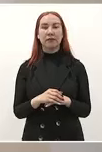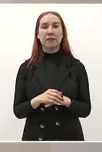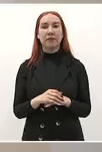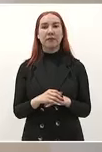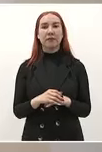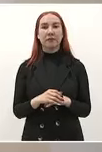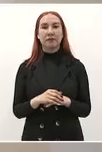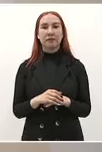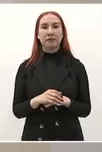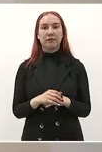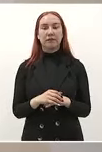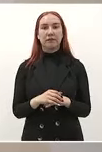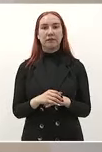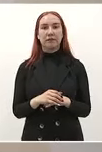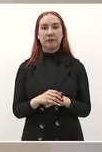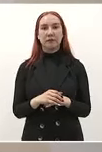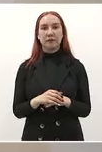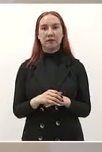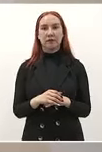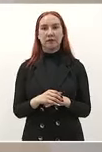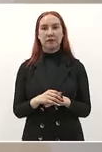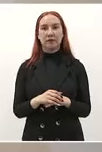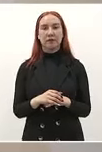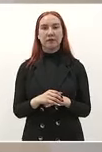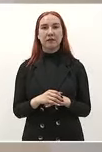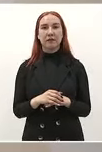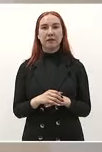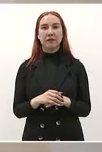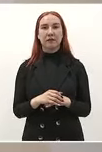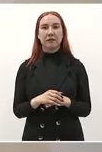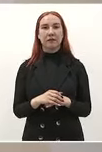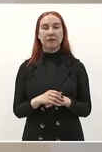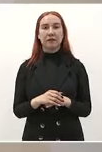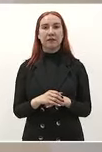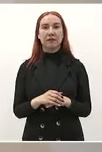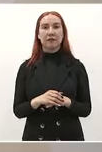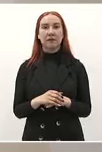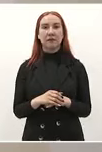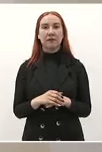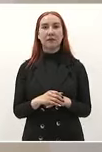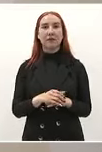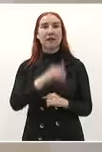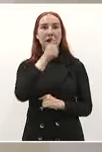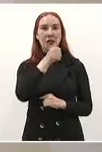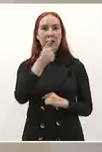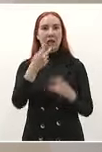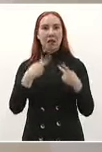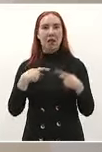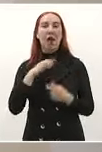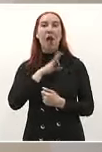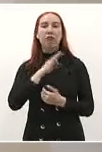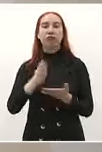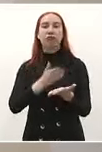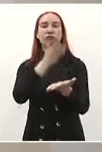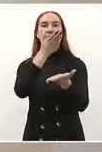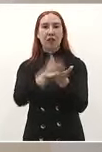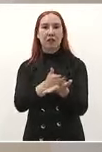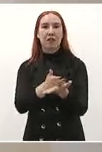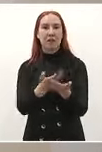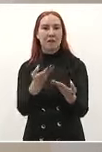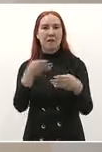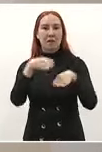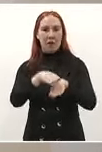vayan a sacar sus recursos con su